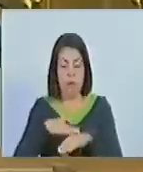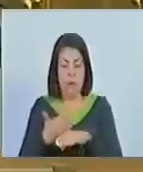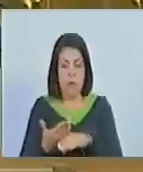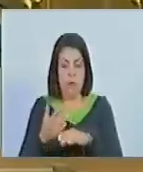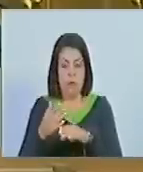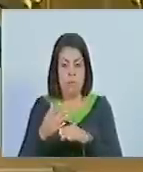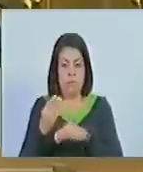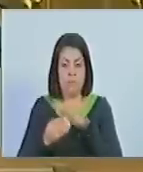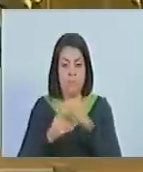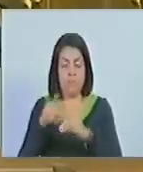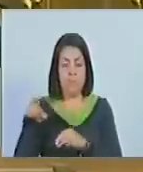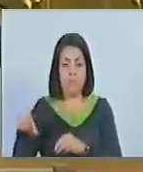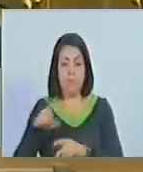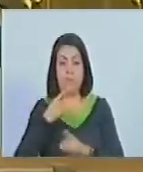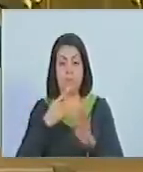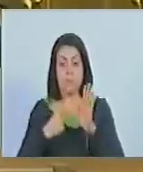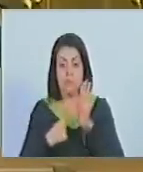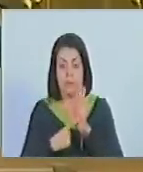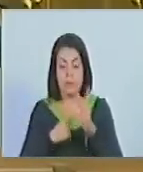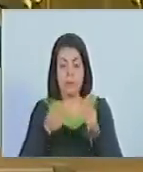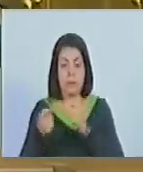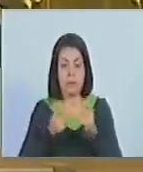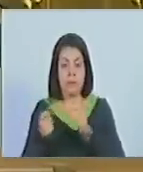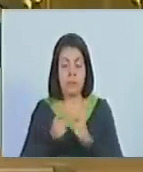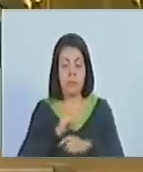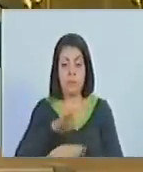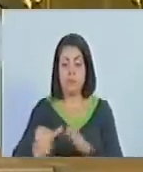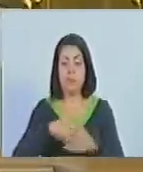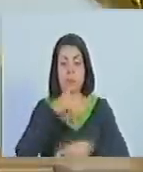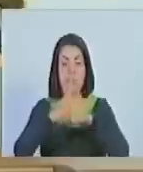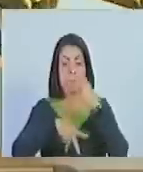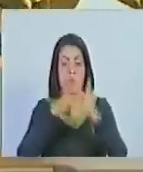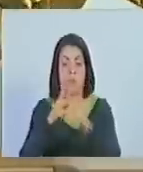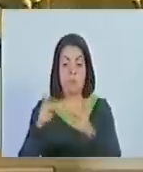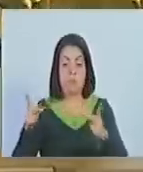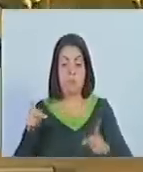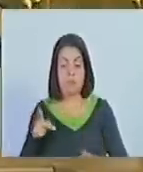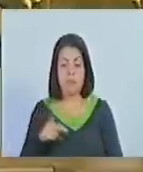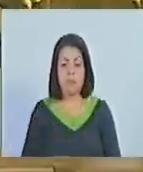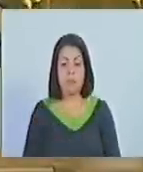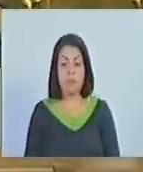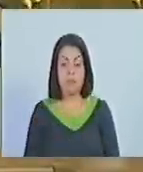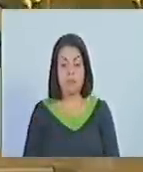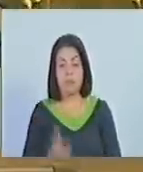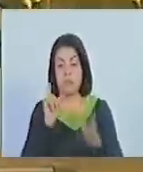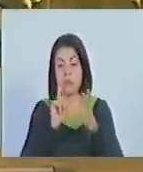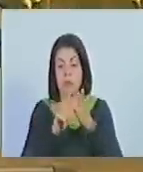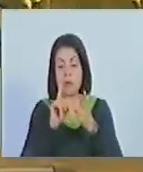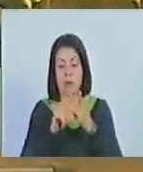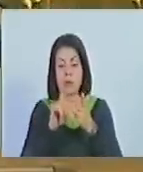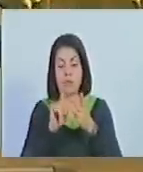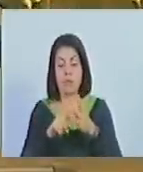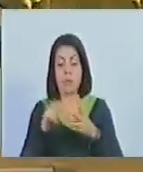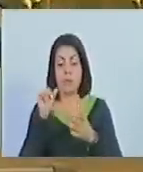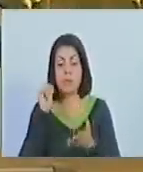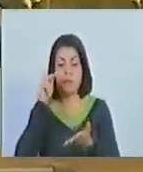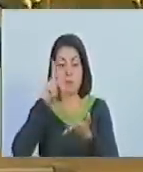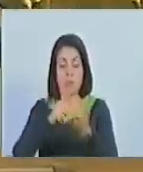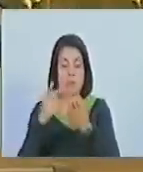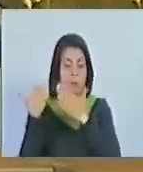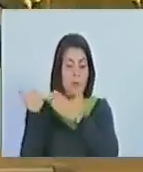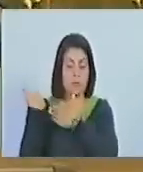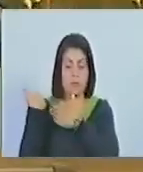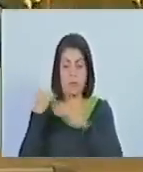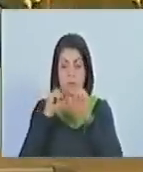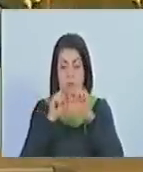formulación, ejecución y control de todas las políticas públicas y comunales. Dos, asignación privilegiada